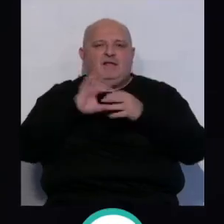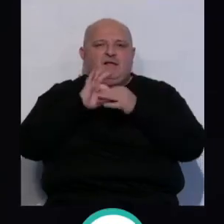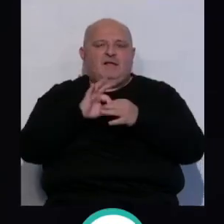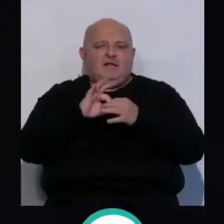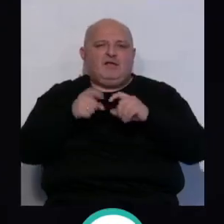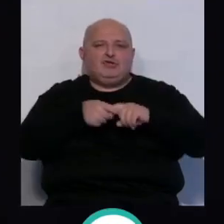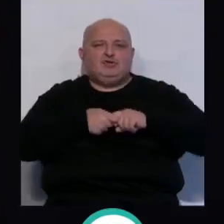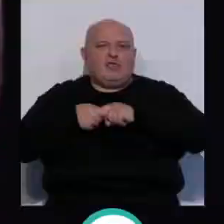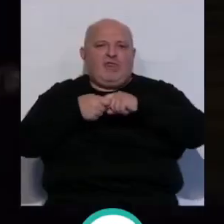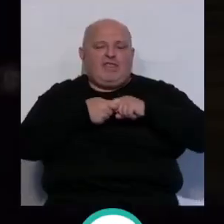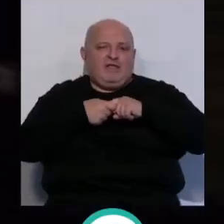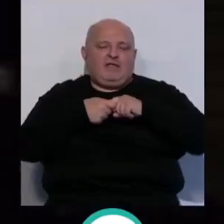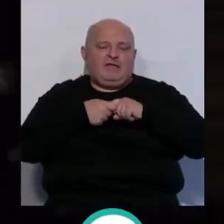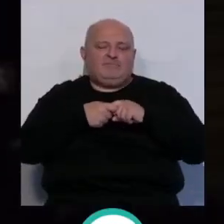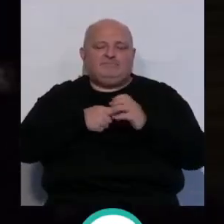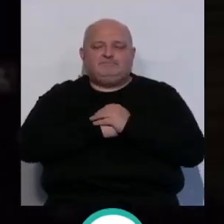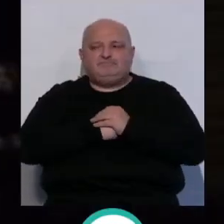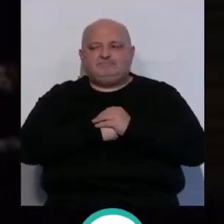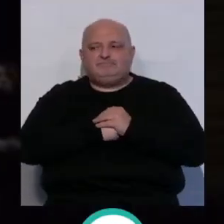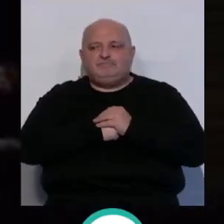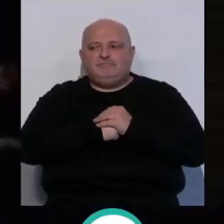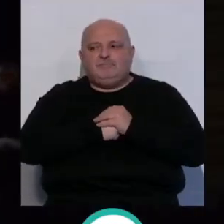Solidaridad y Concordia.